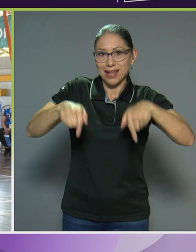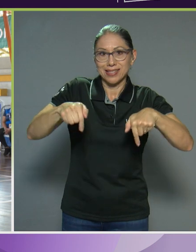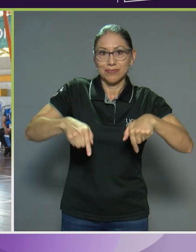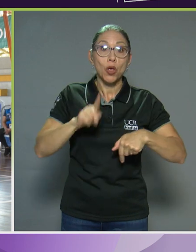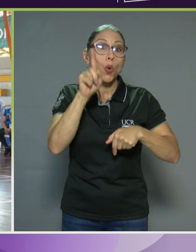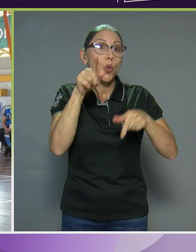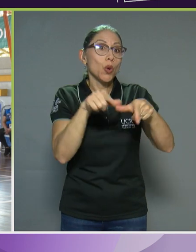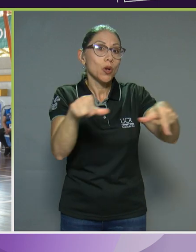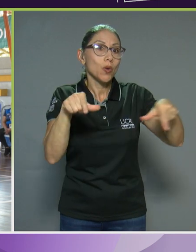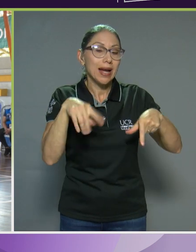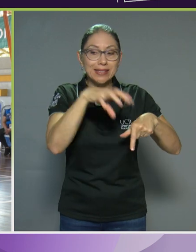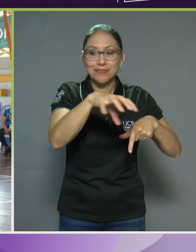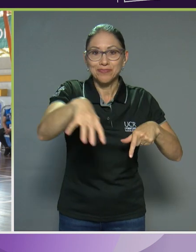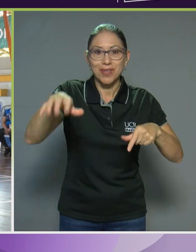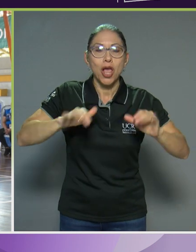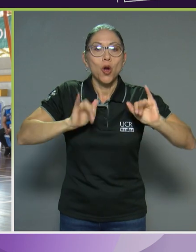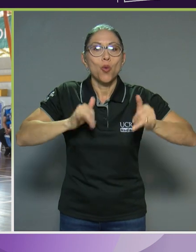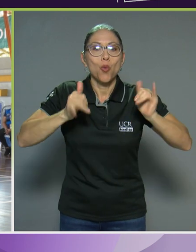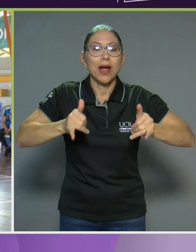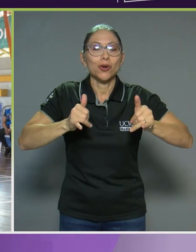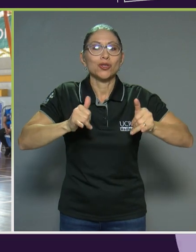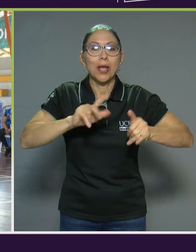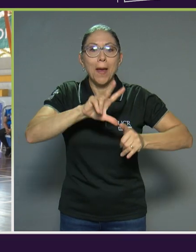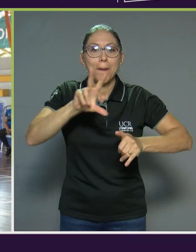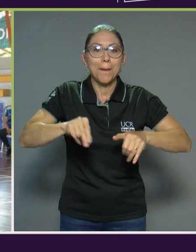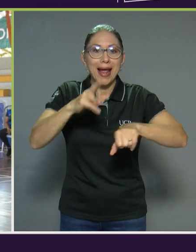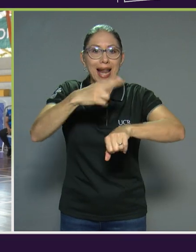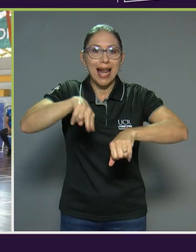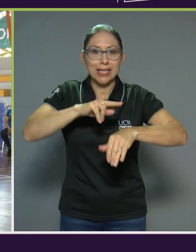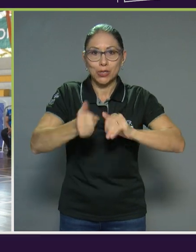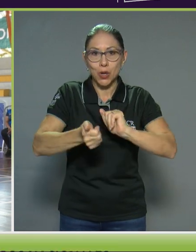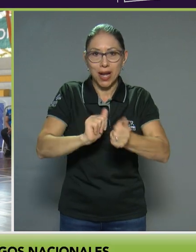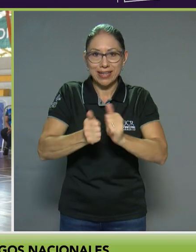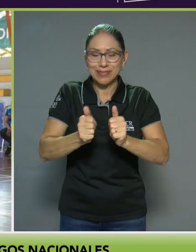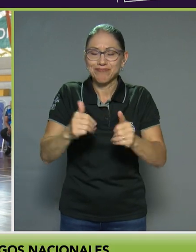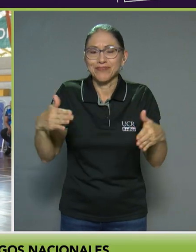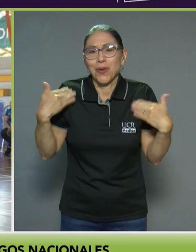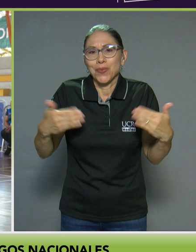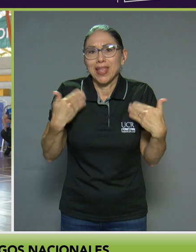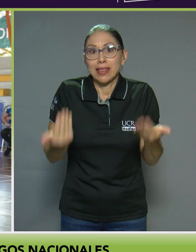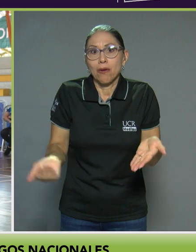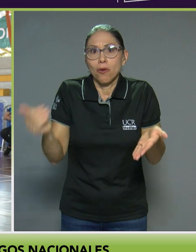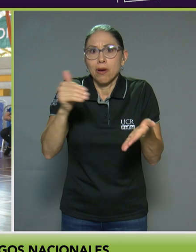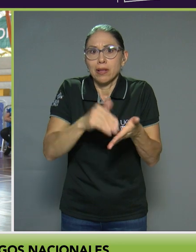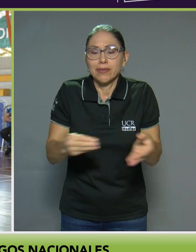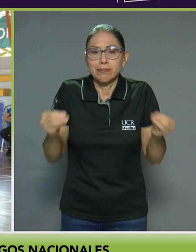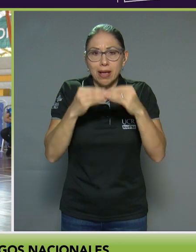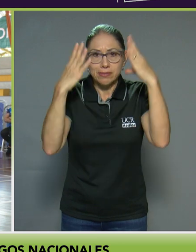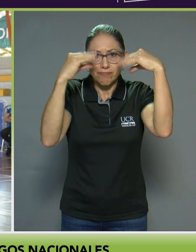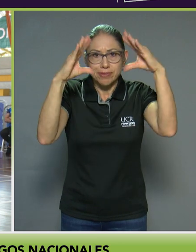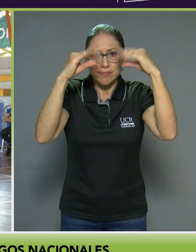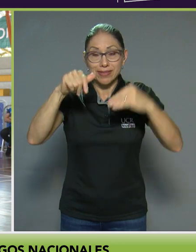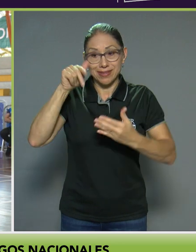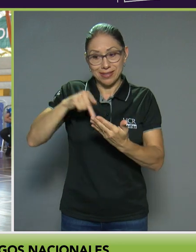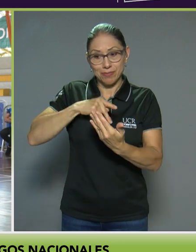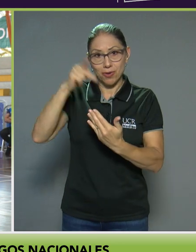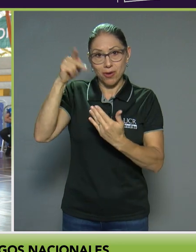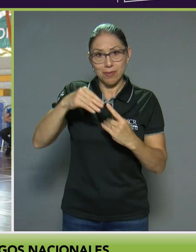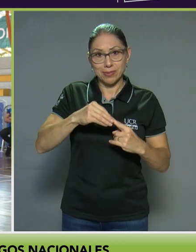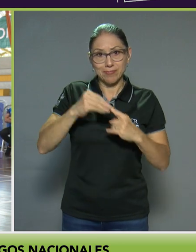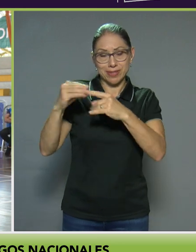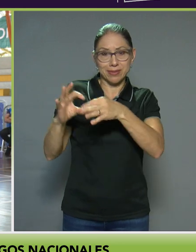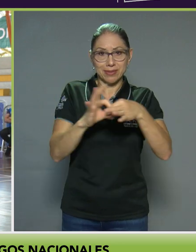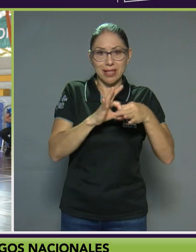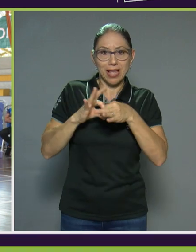sedes de los Juegos Paranacionales y estoy muy contenta de poder traerles más detalles de esta cobertura especial de Nexos